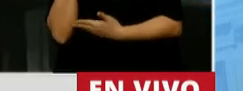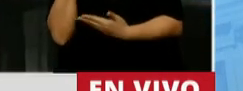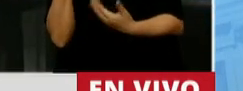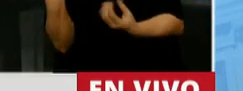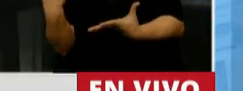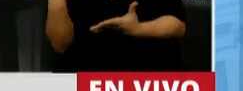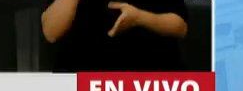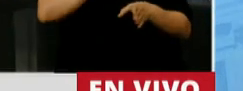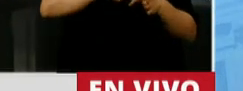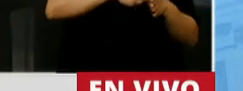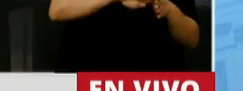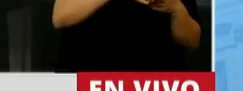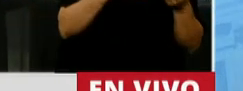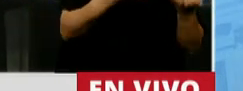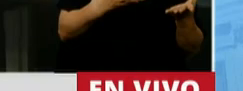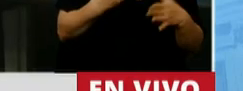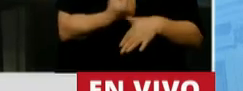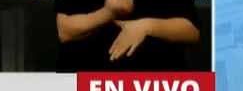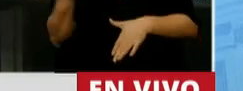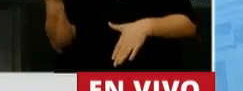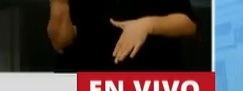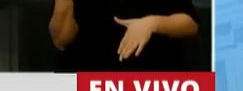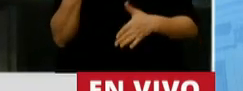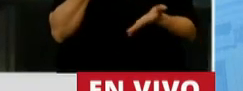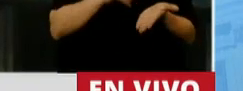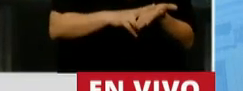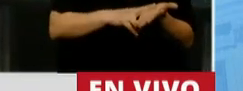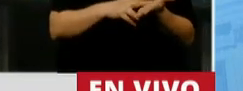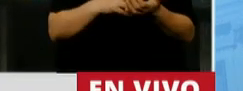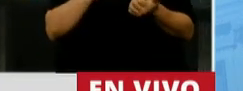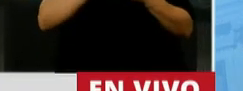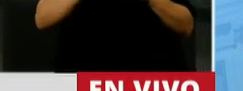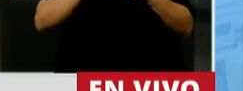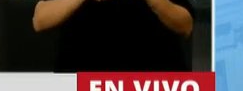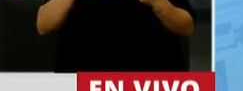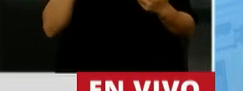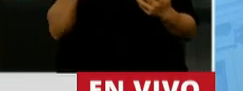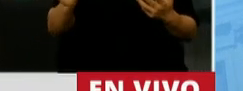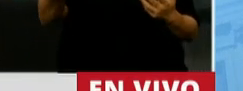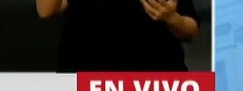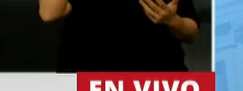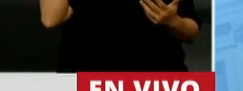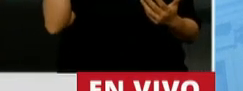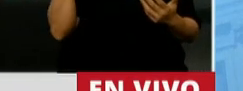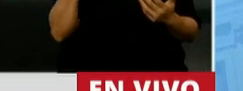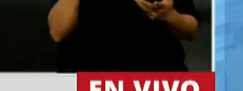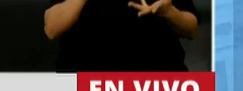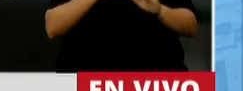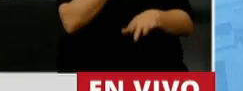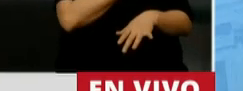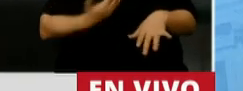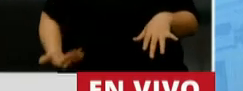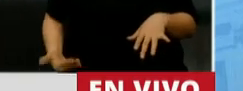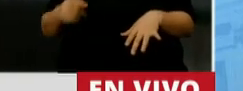endeudamiento, del ajuste fiscal que se practicó anteriormente a un modelo